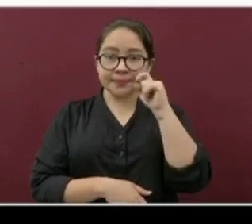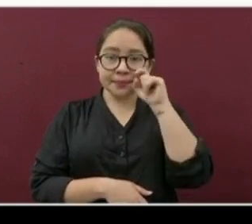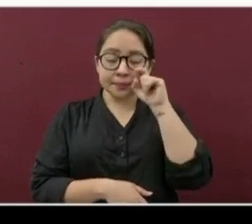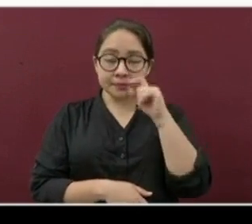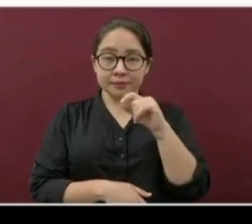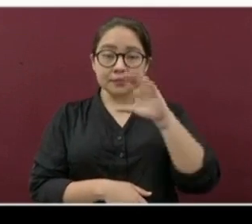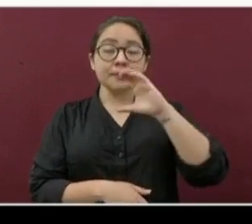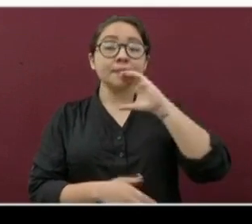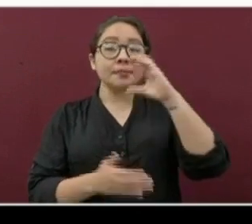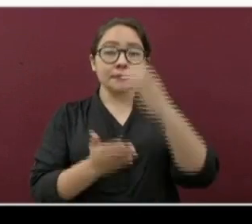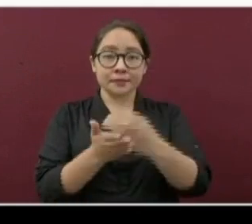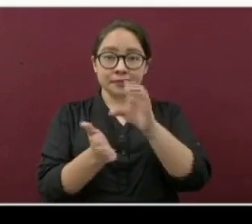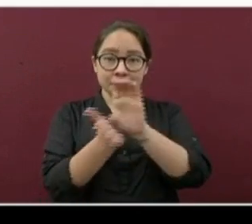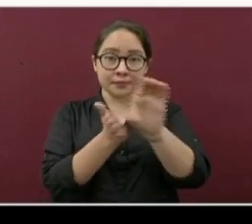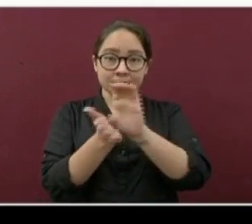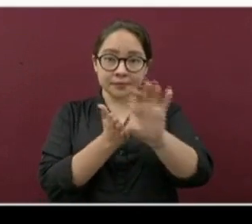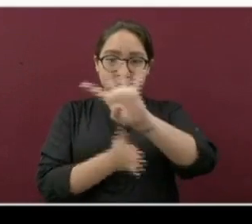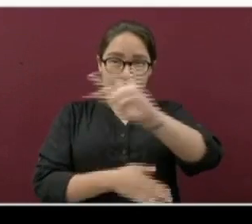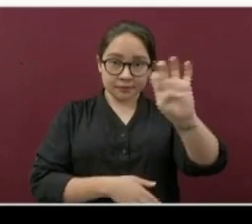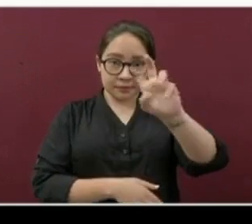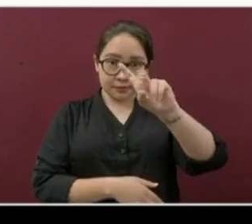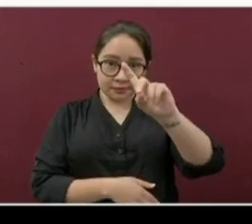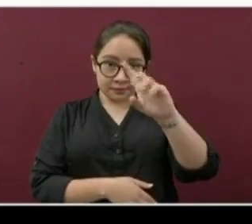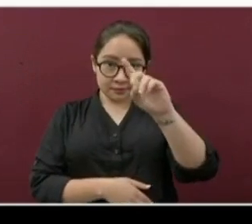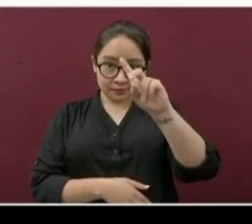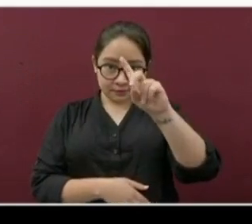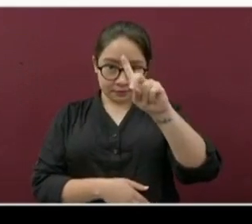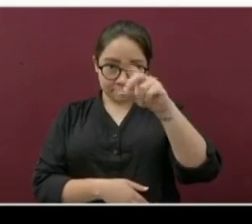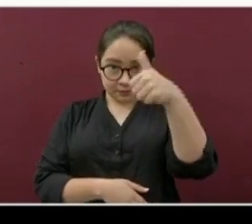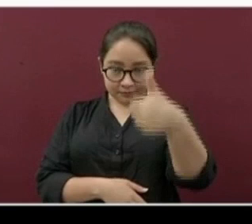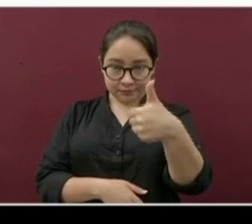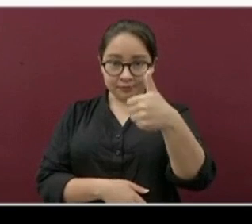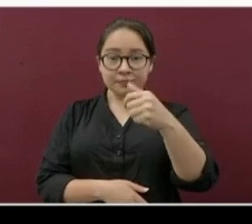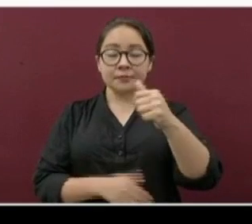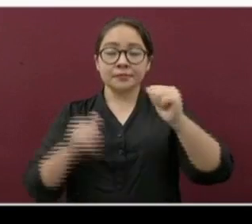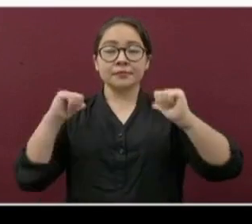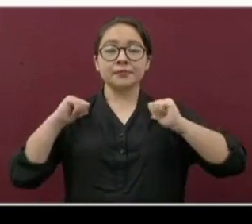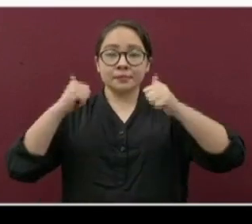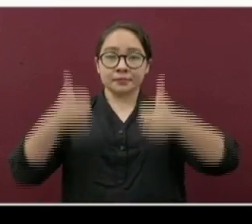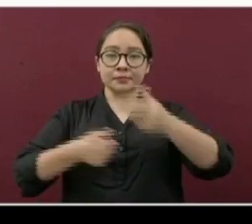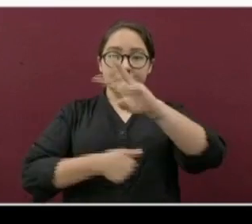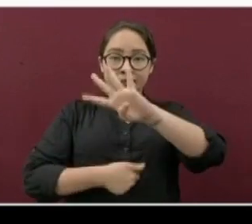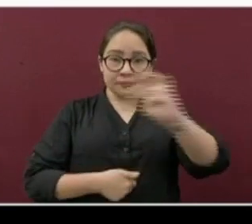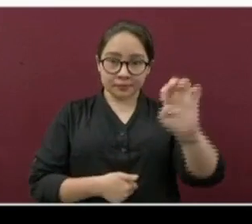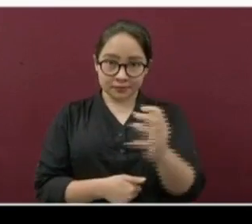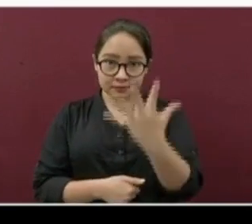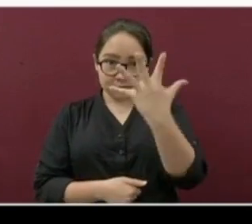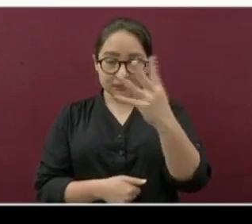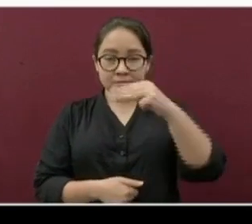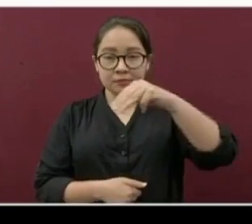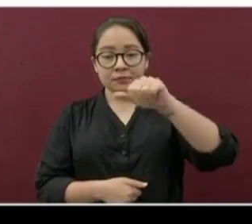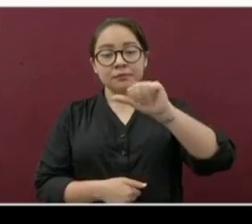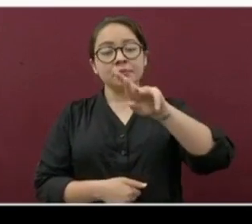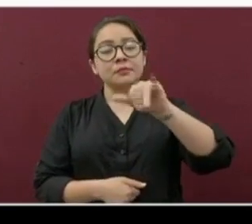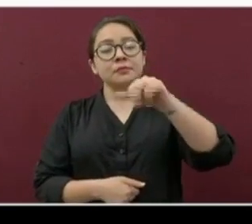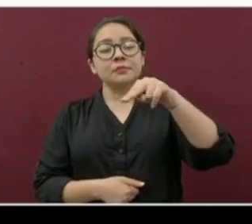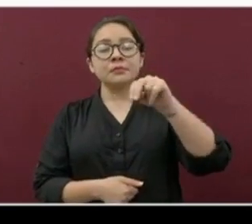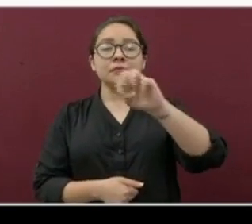Cuatepe, 436. Alvarado, 405. Mariano Escobedo,